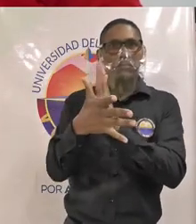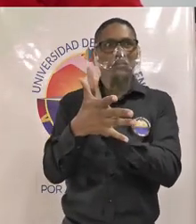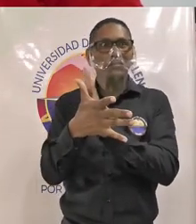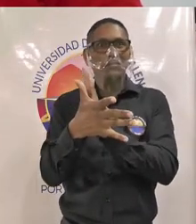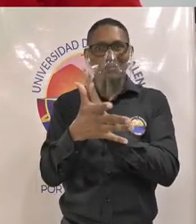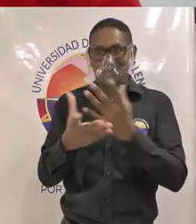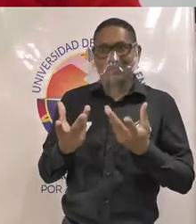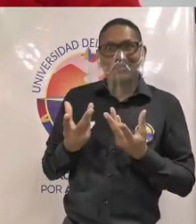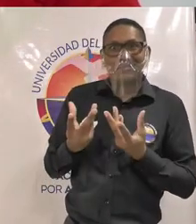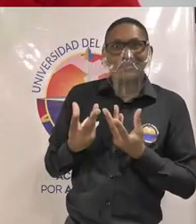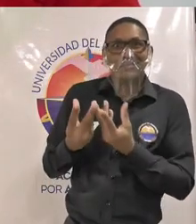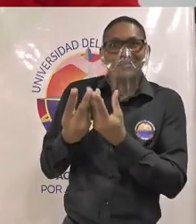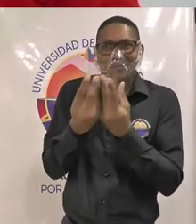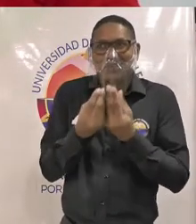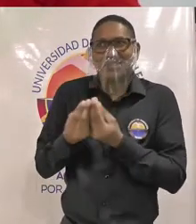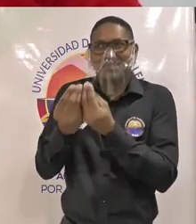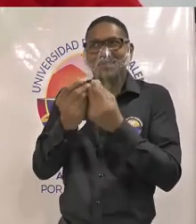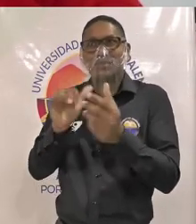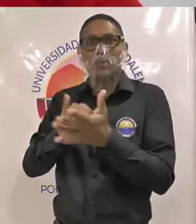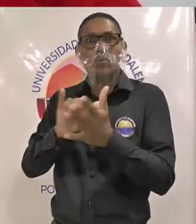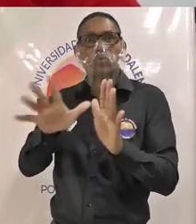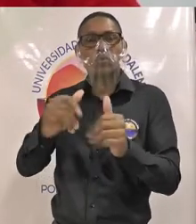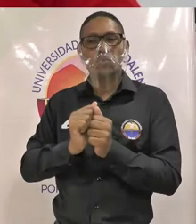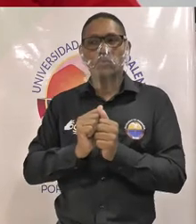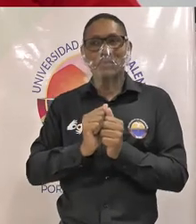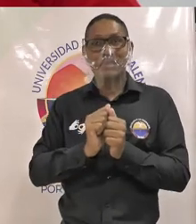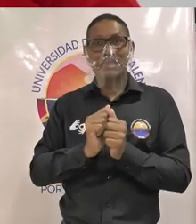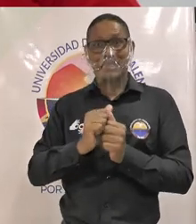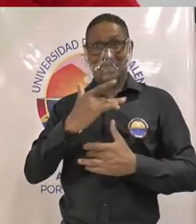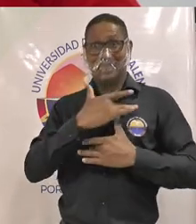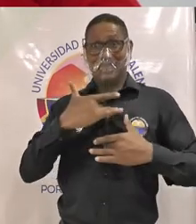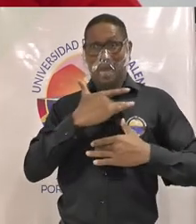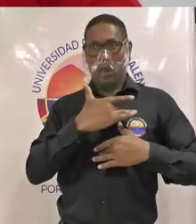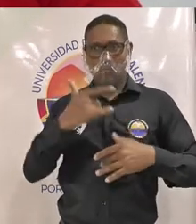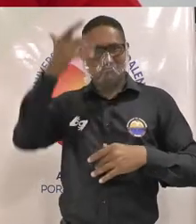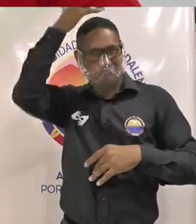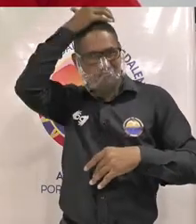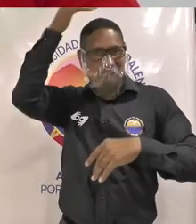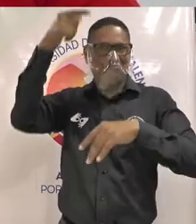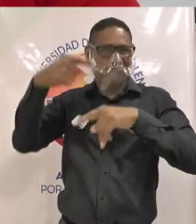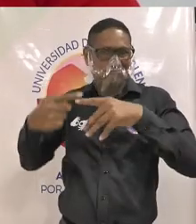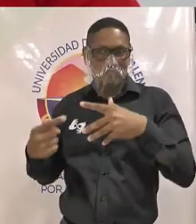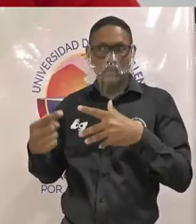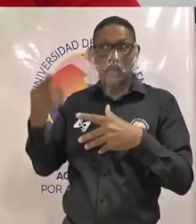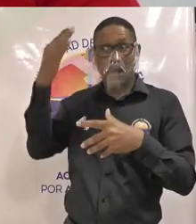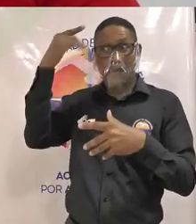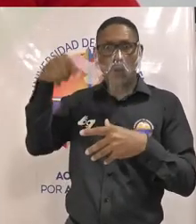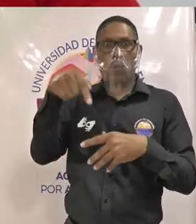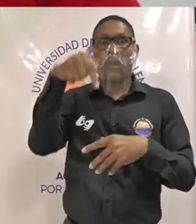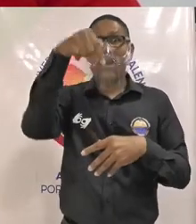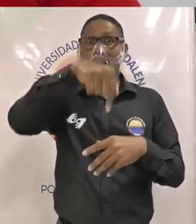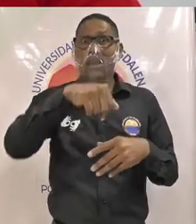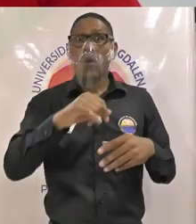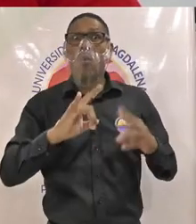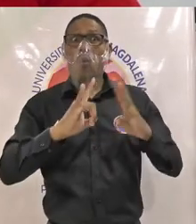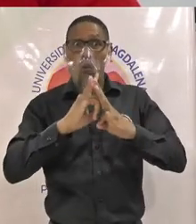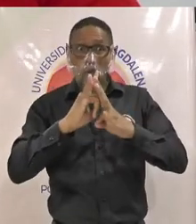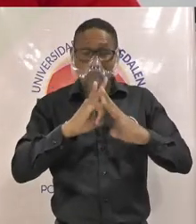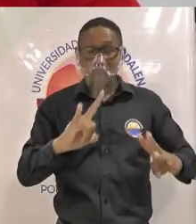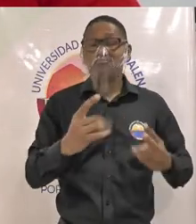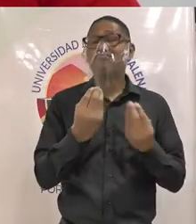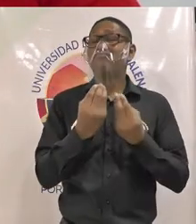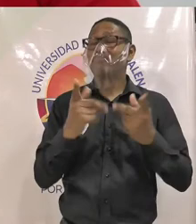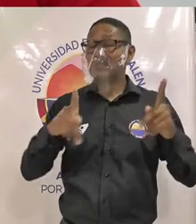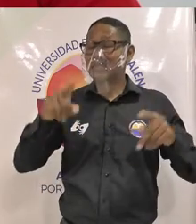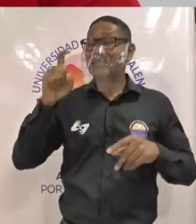compañeros del área de la salud la necesidad de la base de datos de pacientes en la Universidad del Magdalena sabemos que les